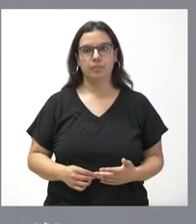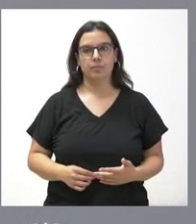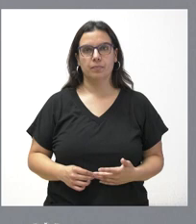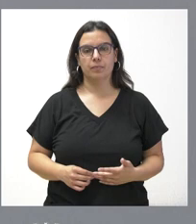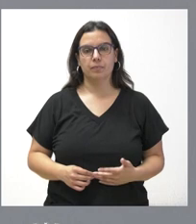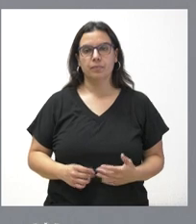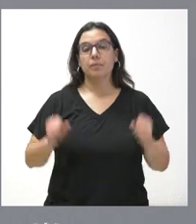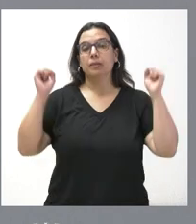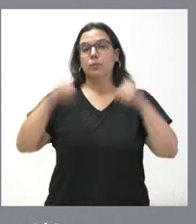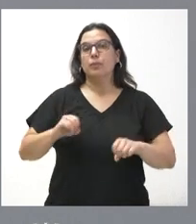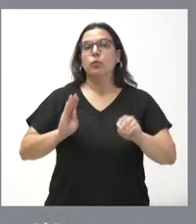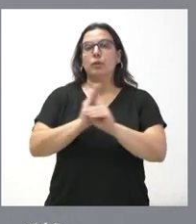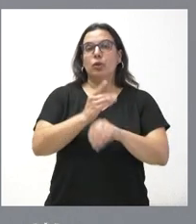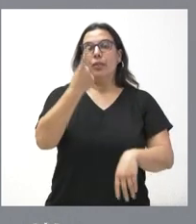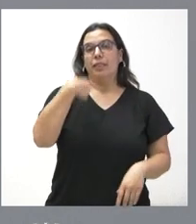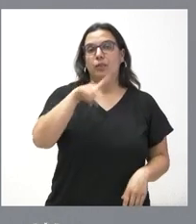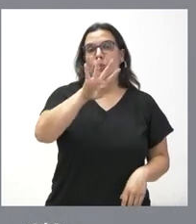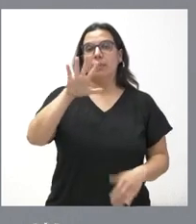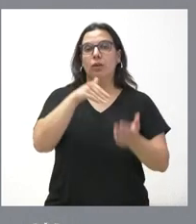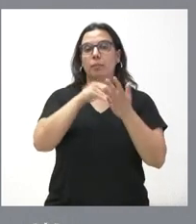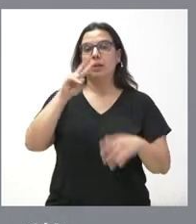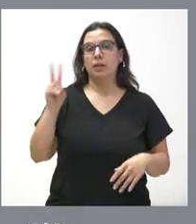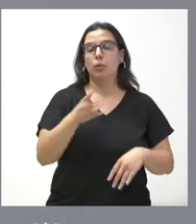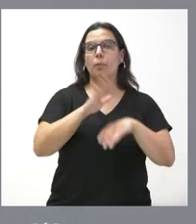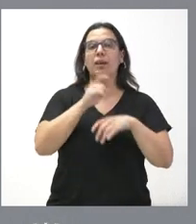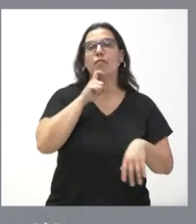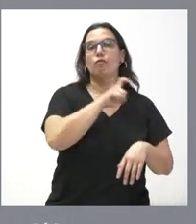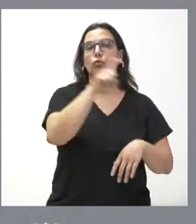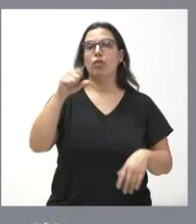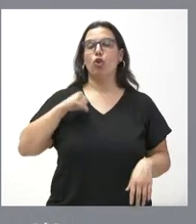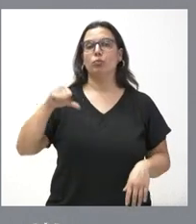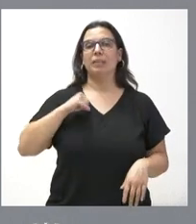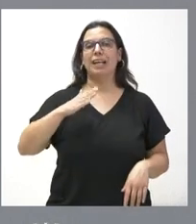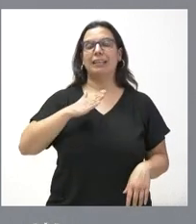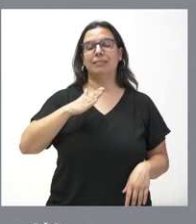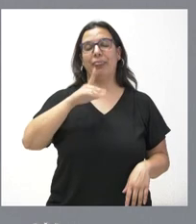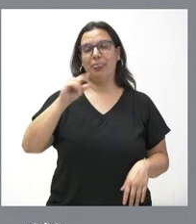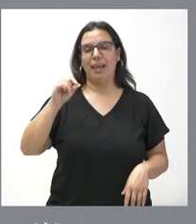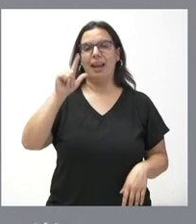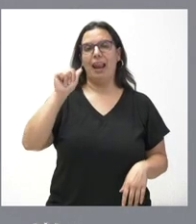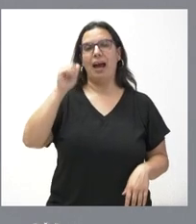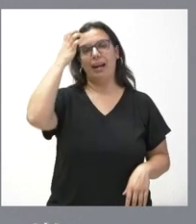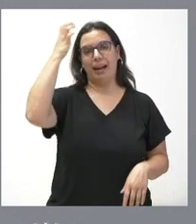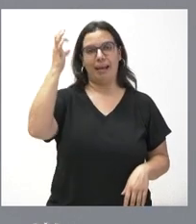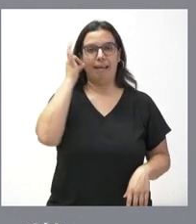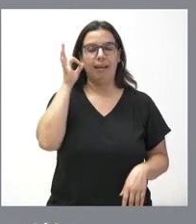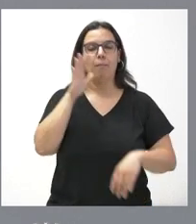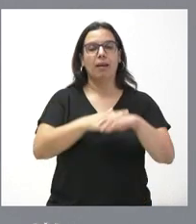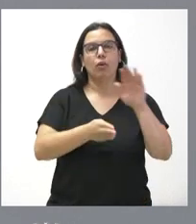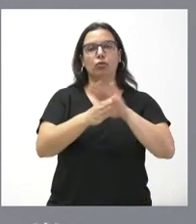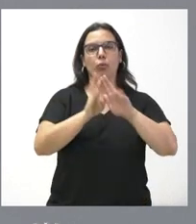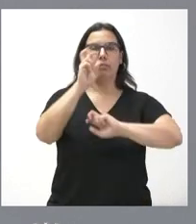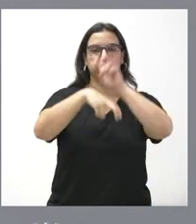Se aprueba una subvención de 145.000 euros a la Fundación Hospital de la Reina para dar continuidad a la rehabilitación de un